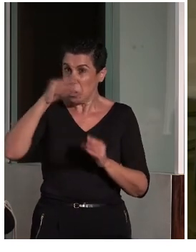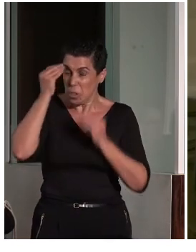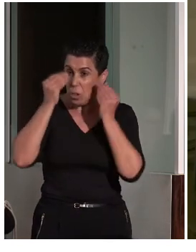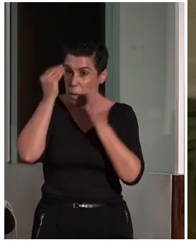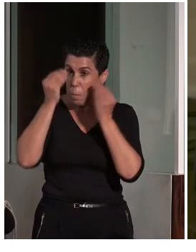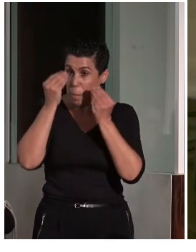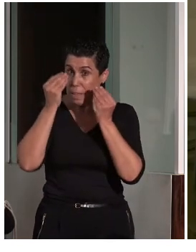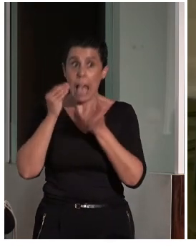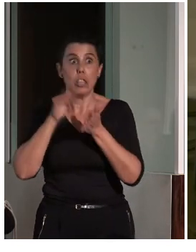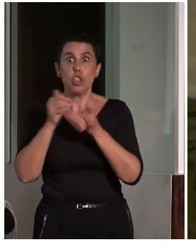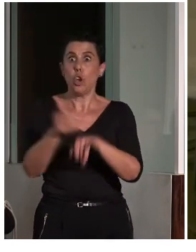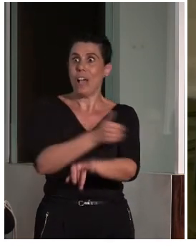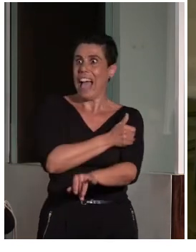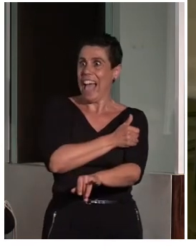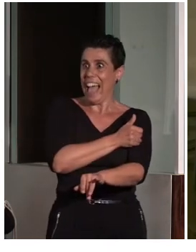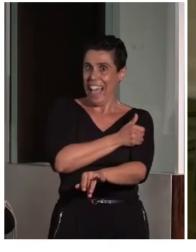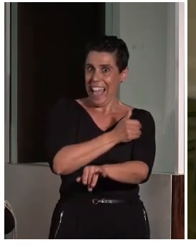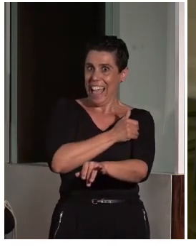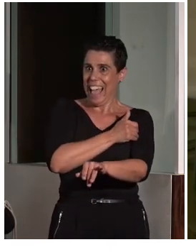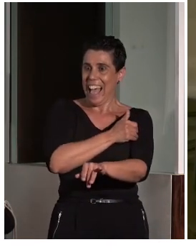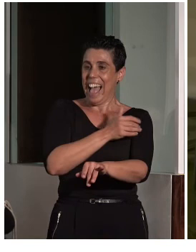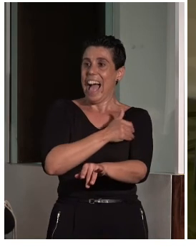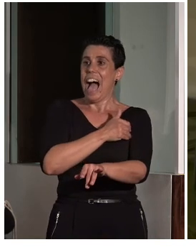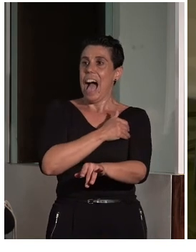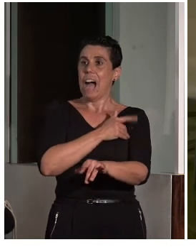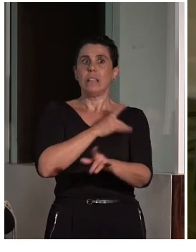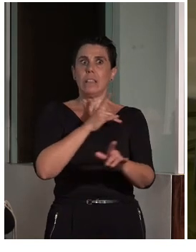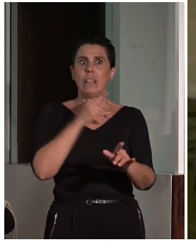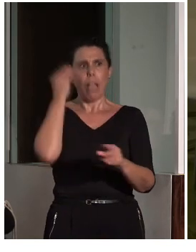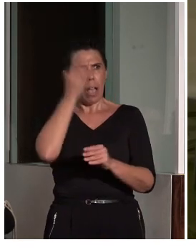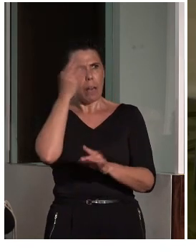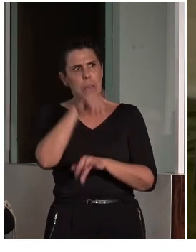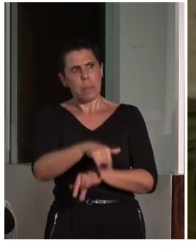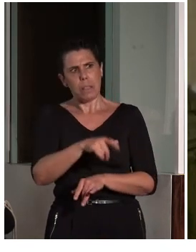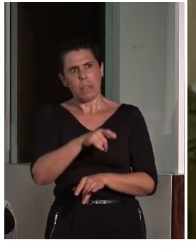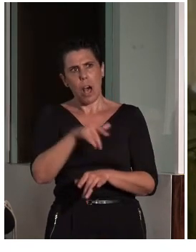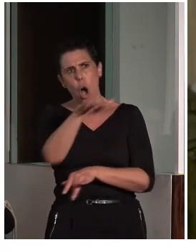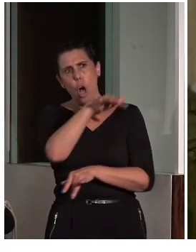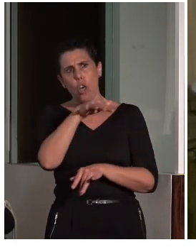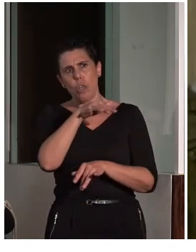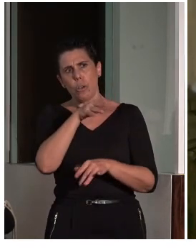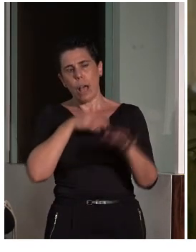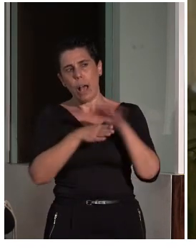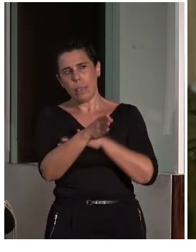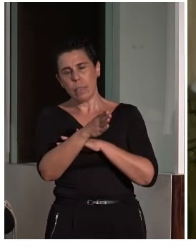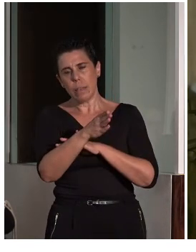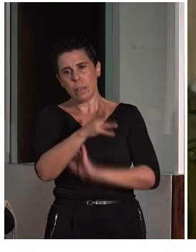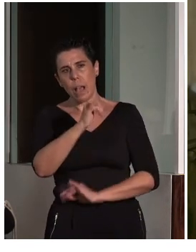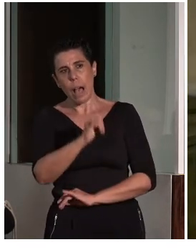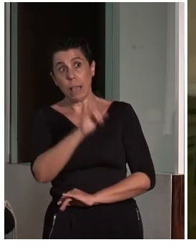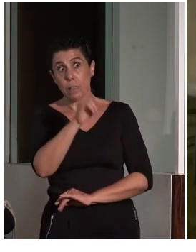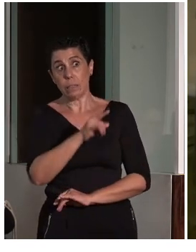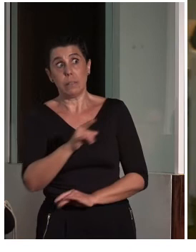convocar este evento, en las condiciones de accesibilidad del lugar. No sé si se habéis recabado, porque es que es muy recurrente.